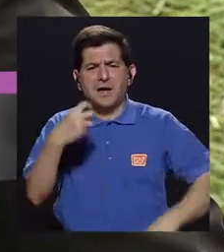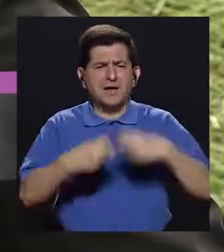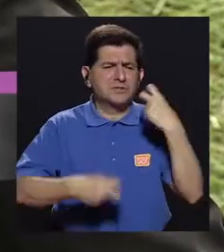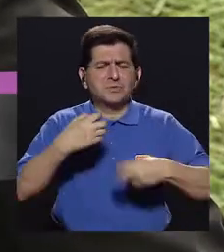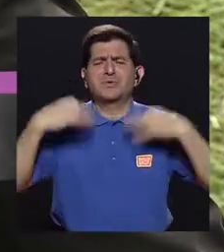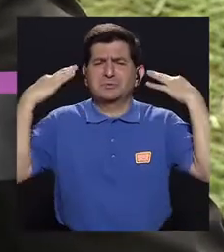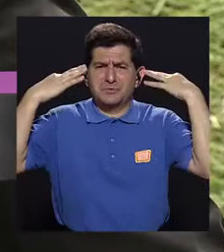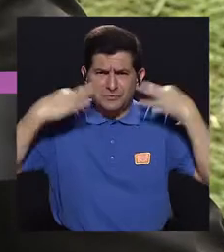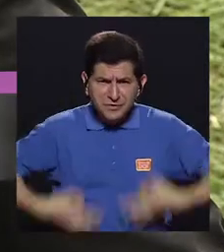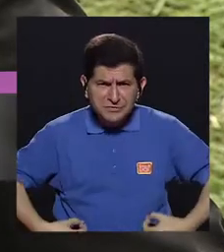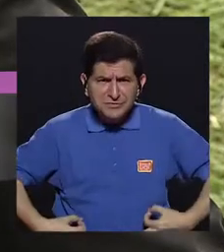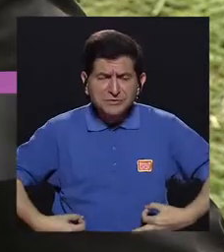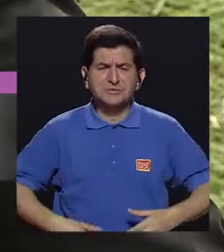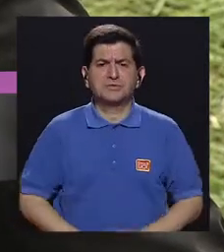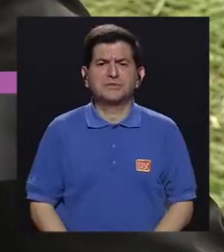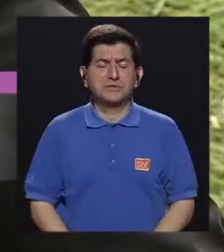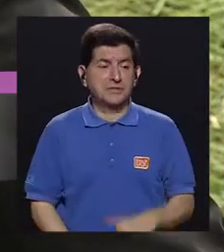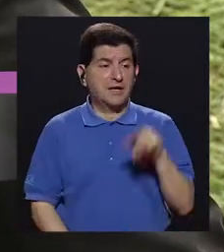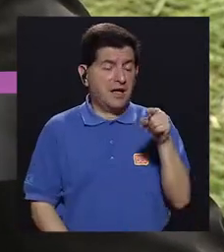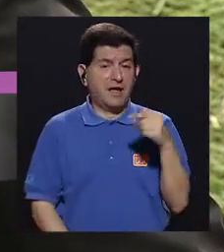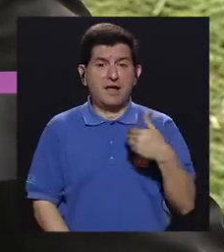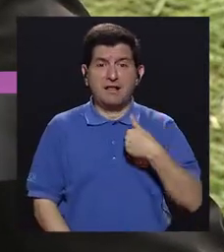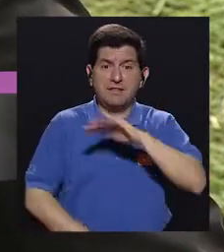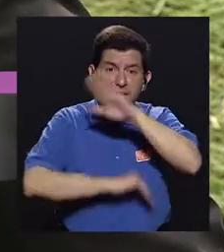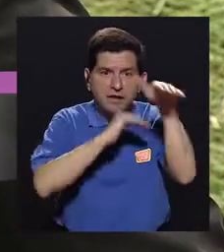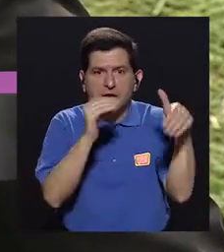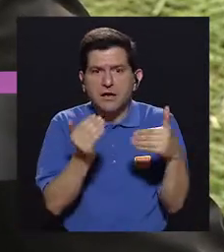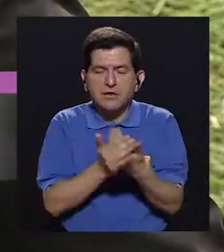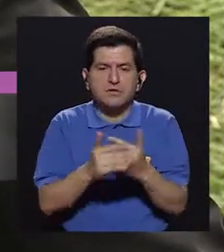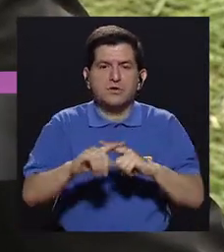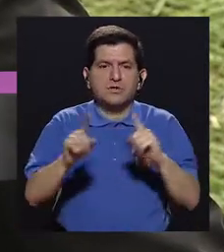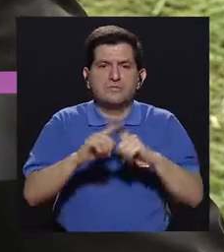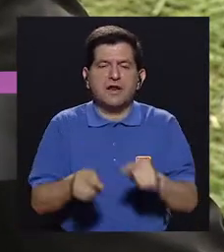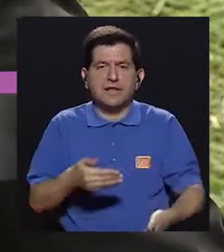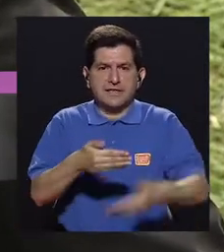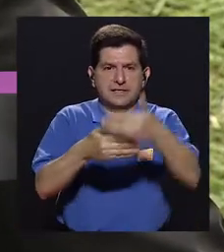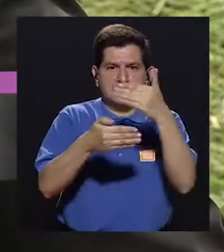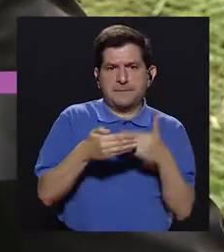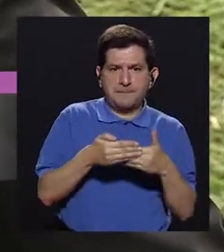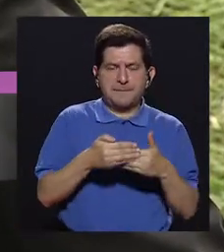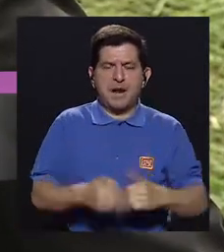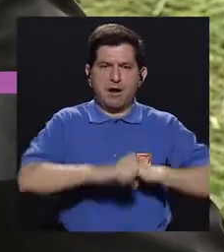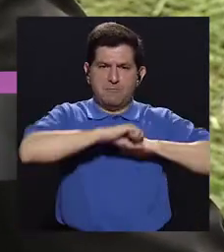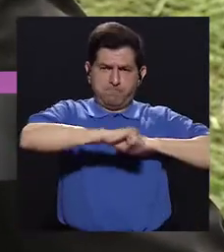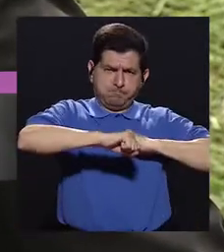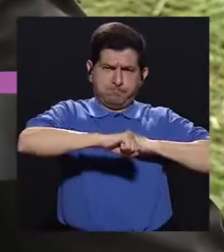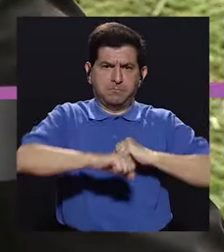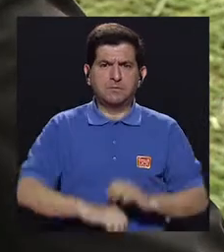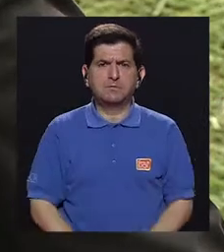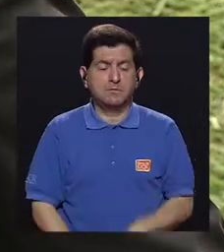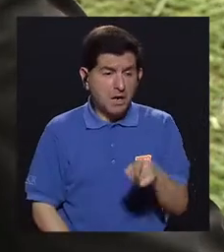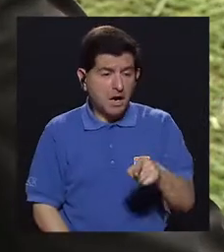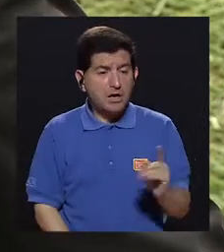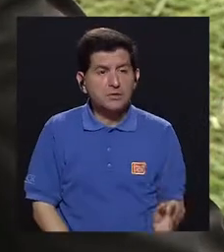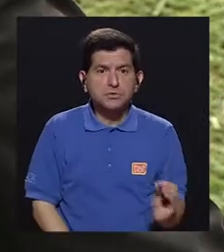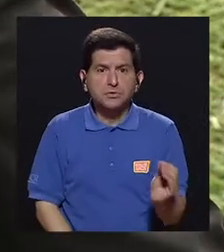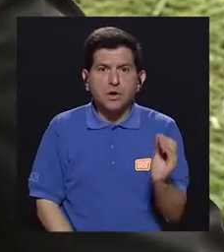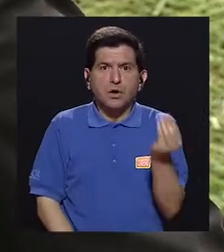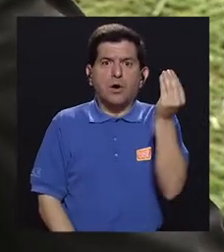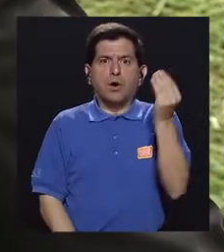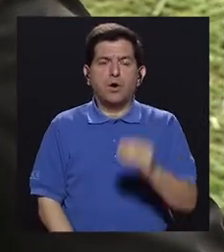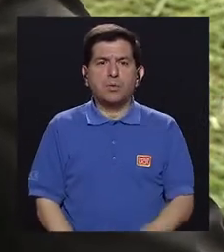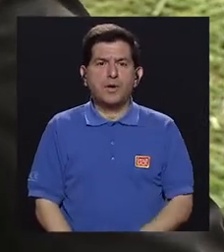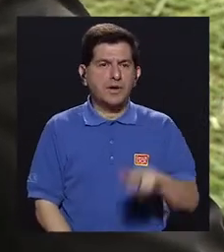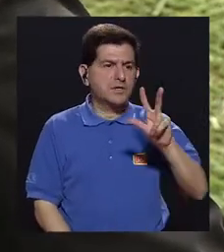con desorden fisiológico, ¿verdad? Teniendo todos estos preinfartos, ¿verdad? O sea, ya vemos que estos muchachos